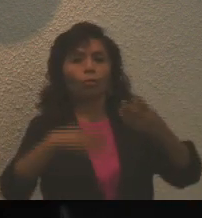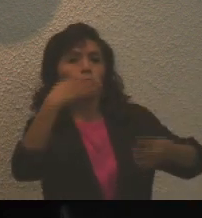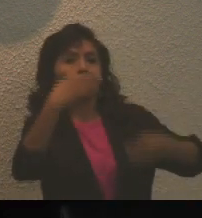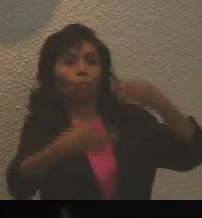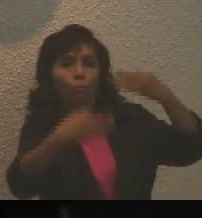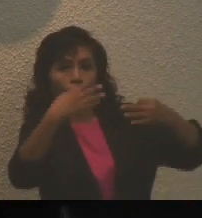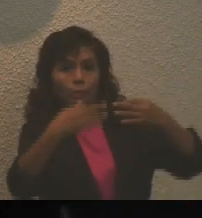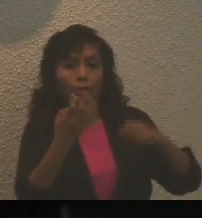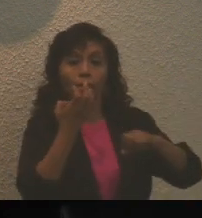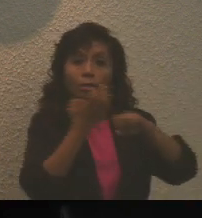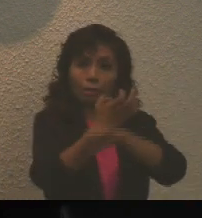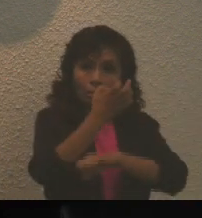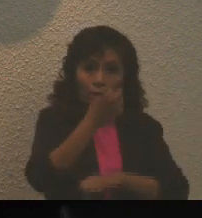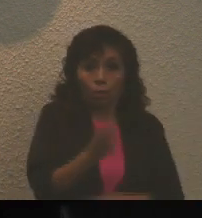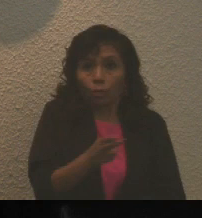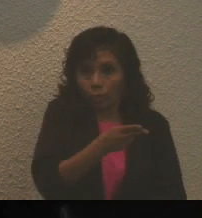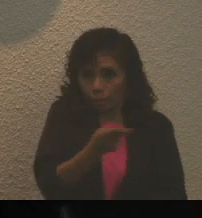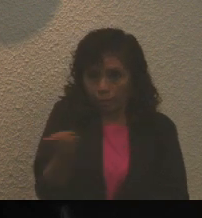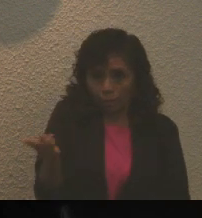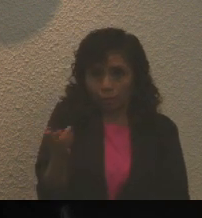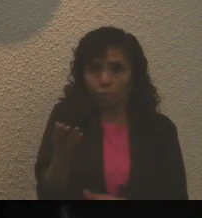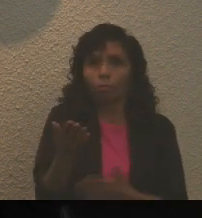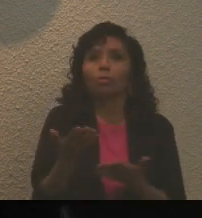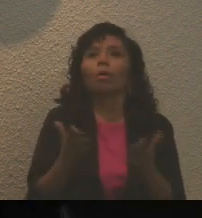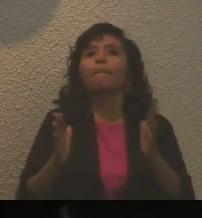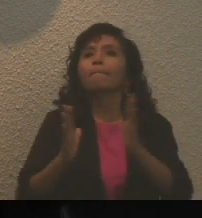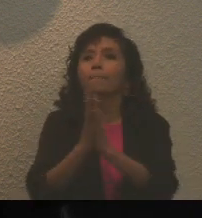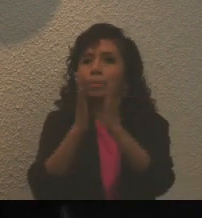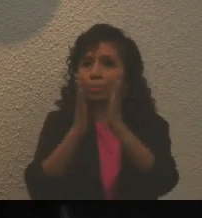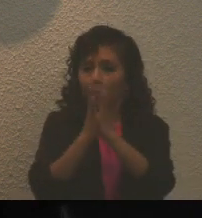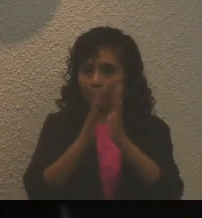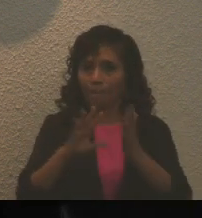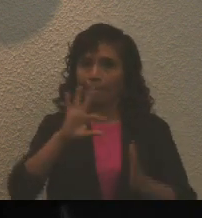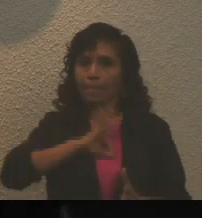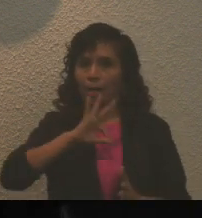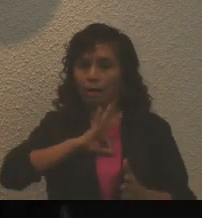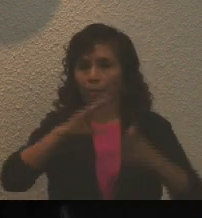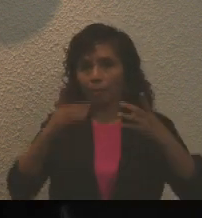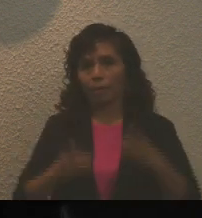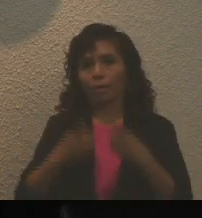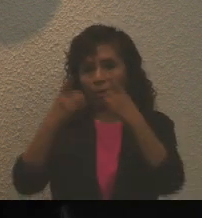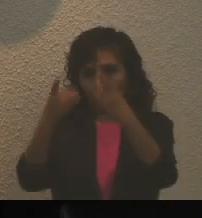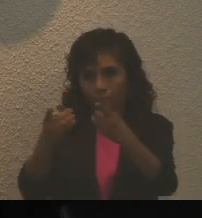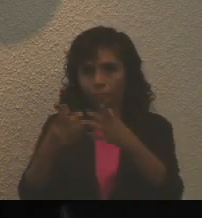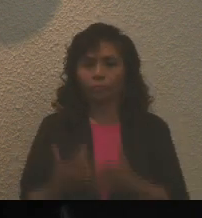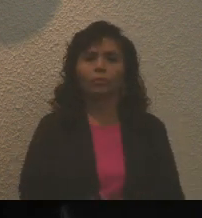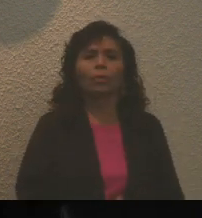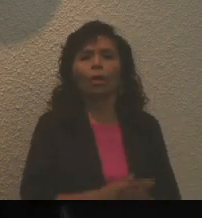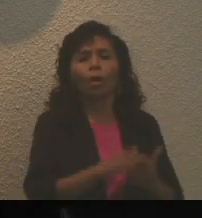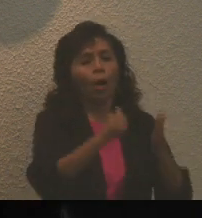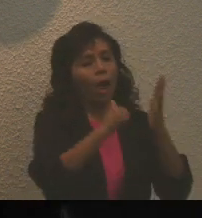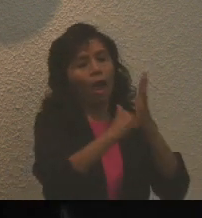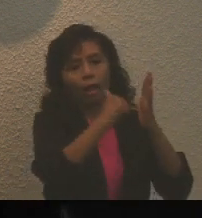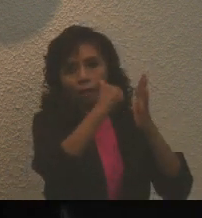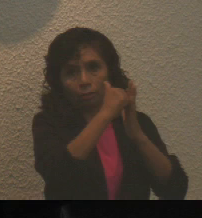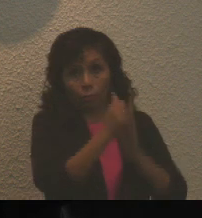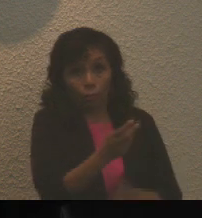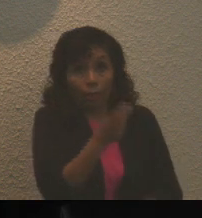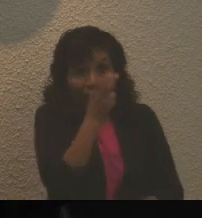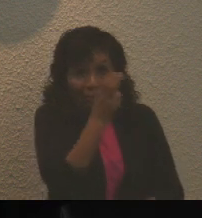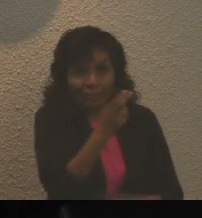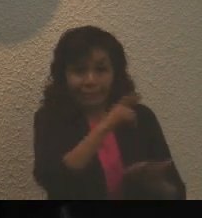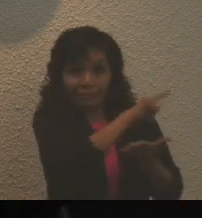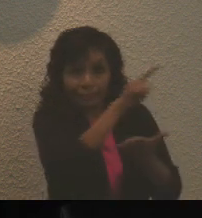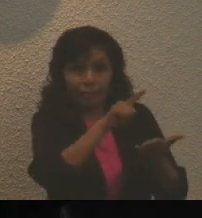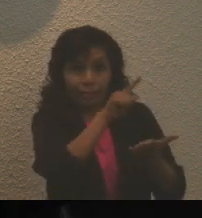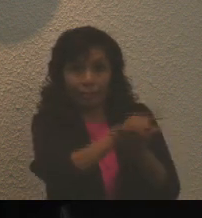Estado, quienes participarán en la entrega de la medalla. Transitorios. Primero, el presente decreto